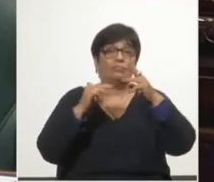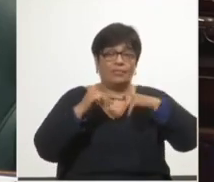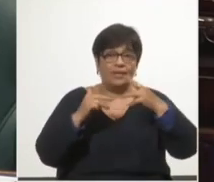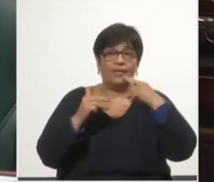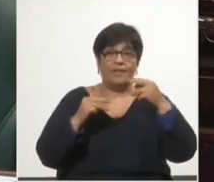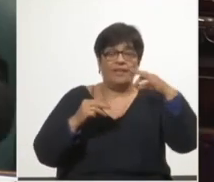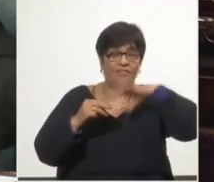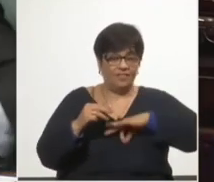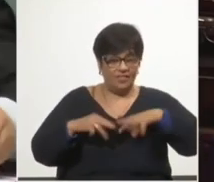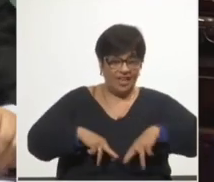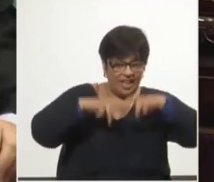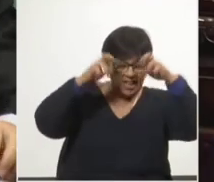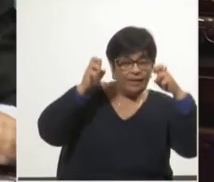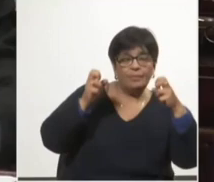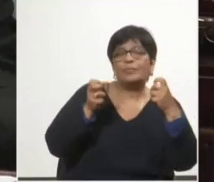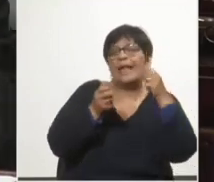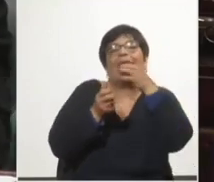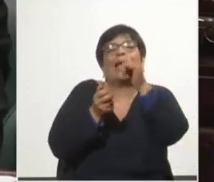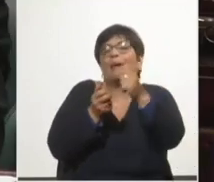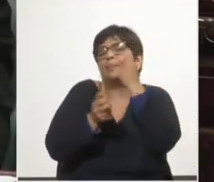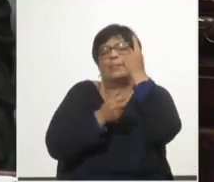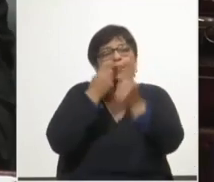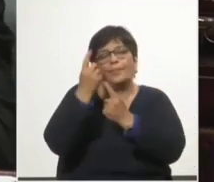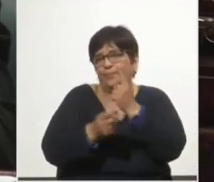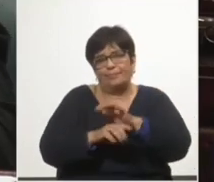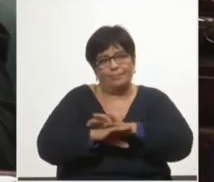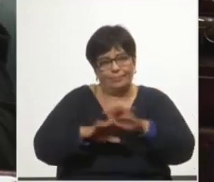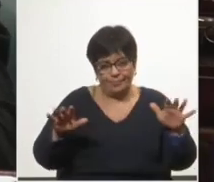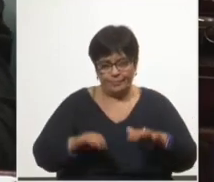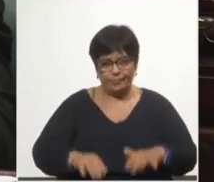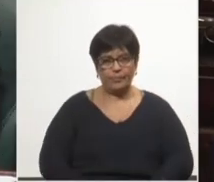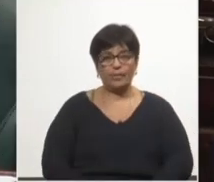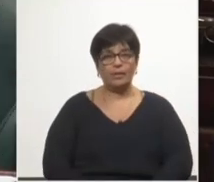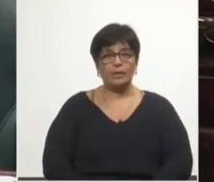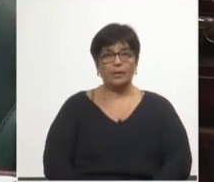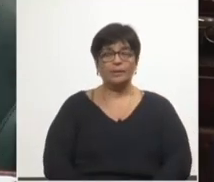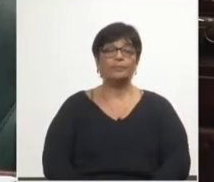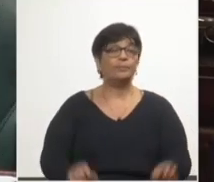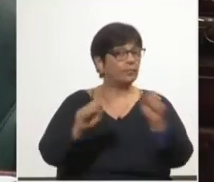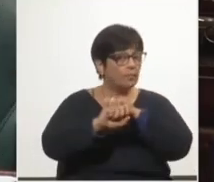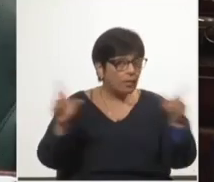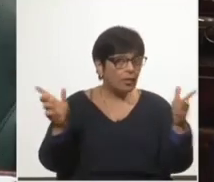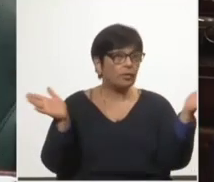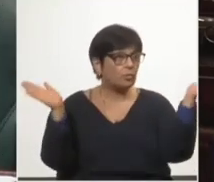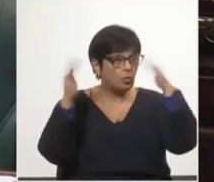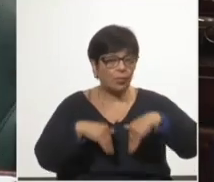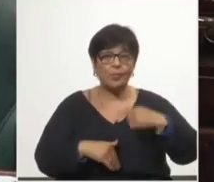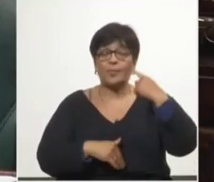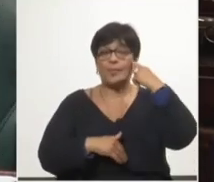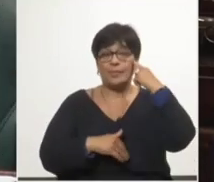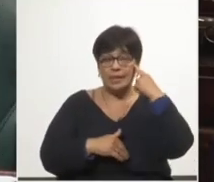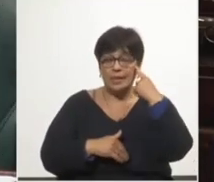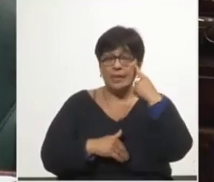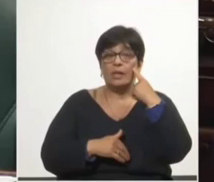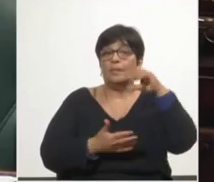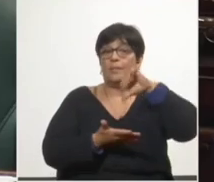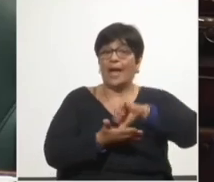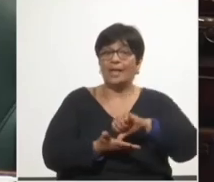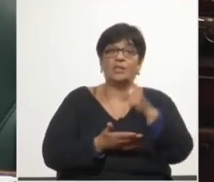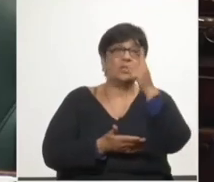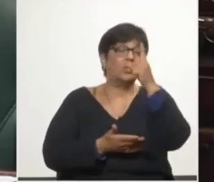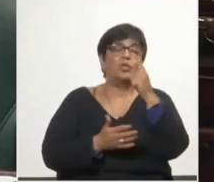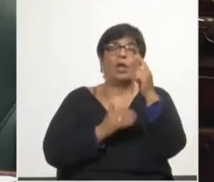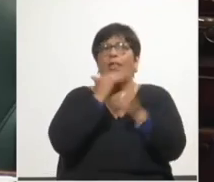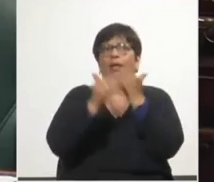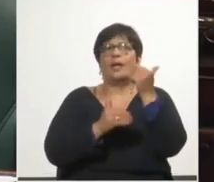virología, por poner solo algunos ejemplos de actualidad. Tampoco es posible un país en clave de